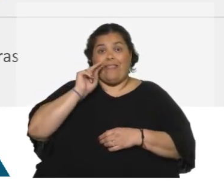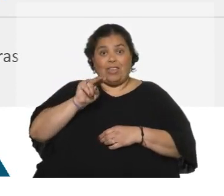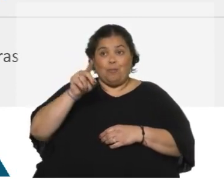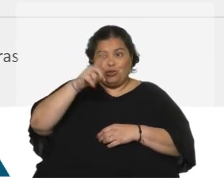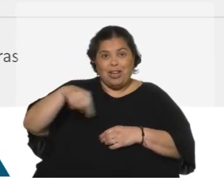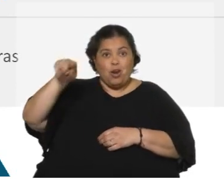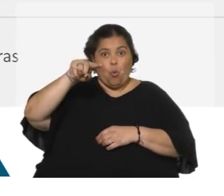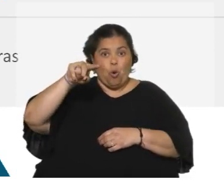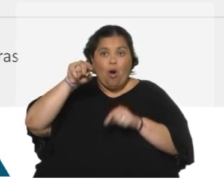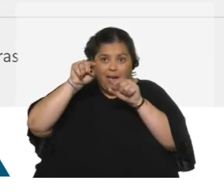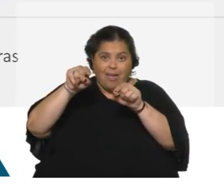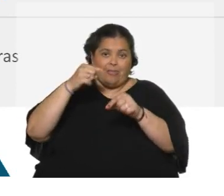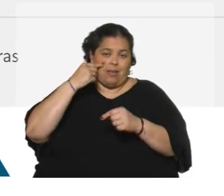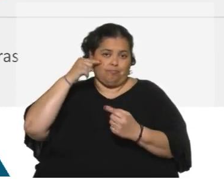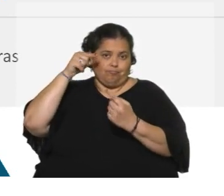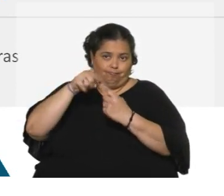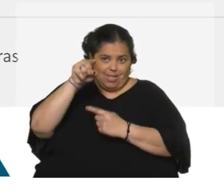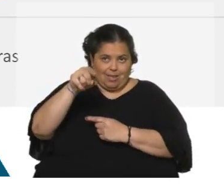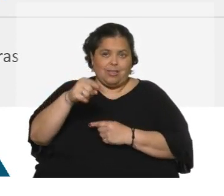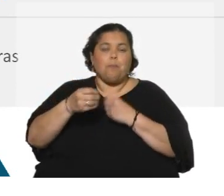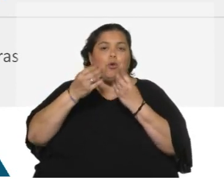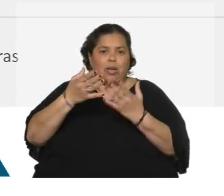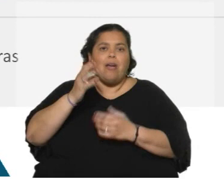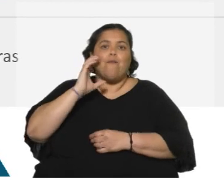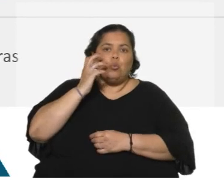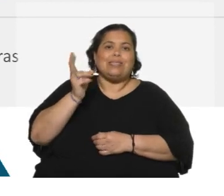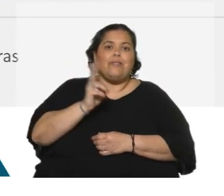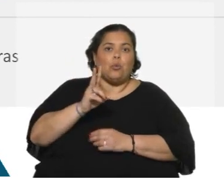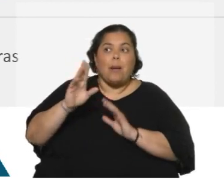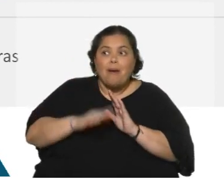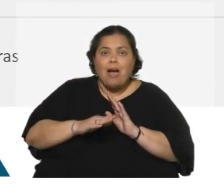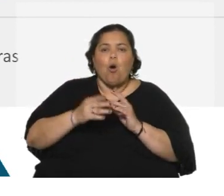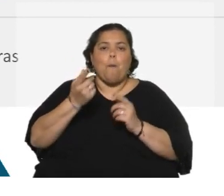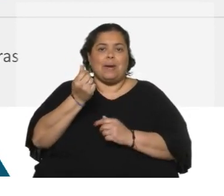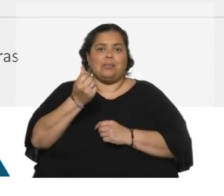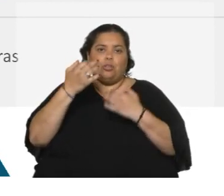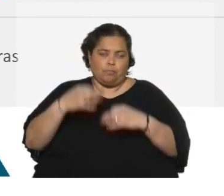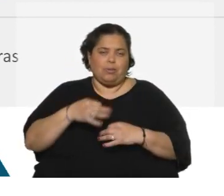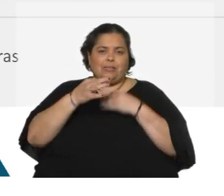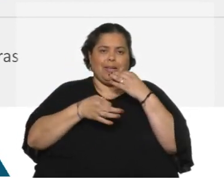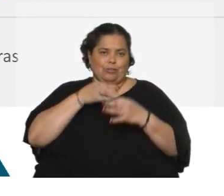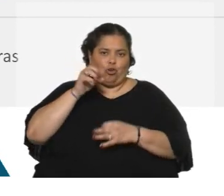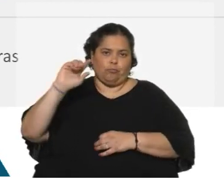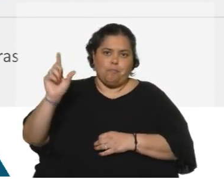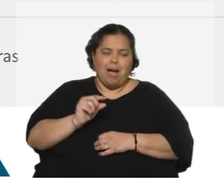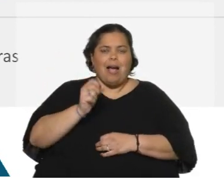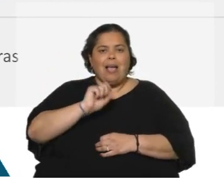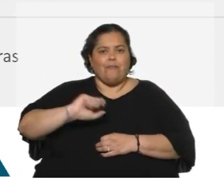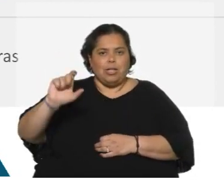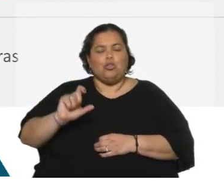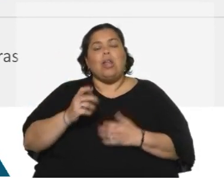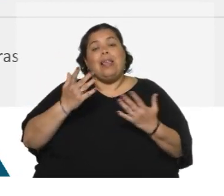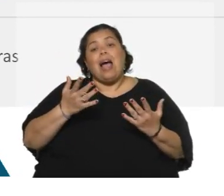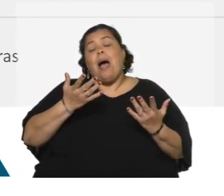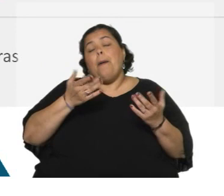está acá en esta gráfica explicada por frutas y verduras. Eso sí, tomemos en cuenta que la baja ya no fue tan